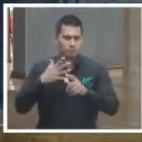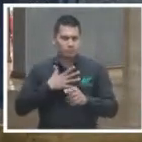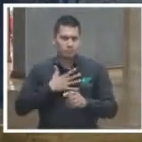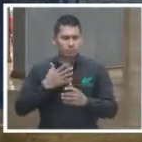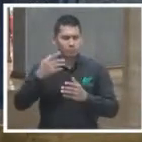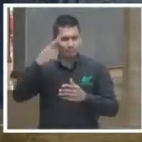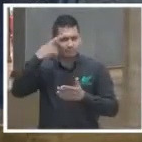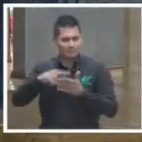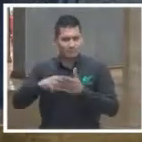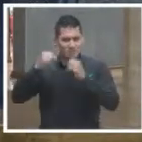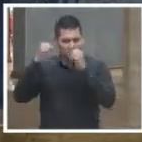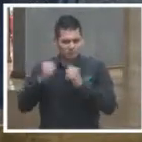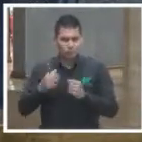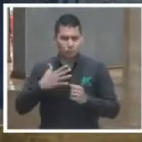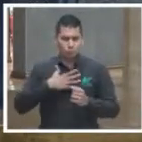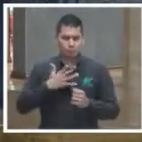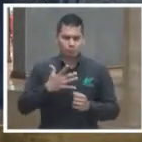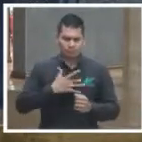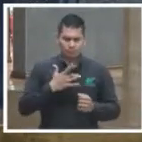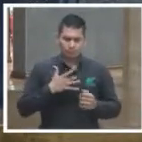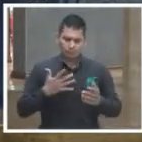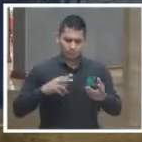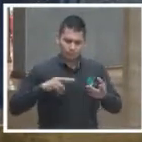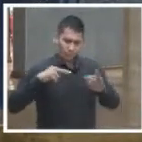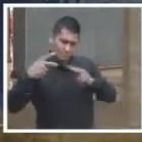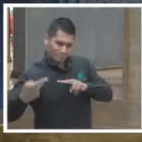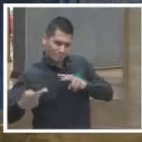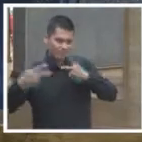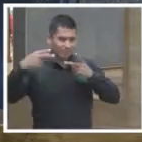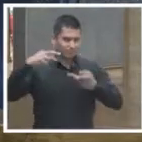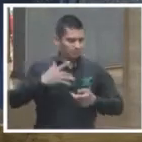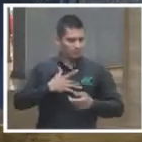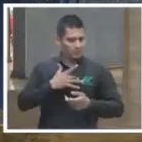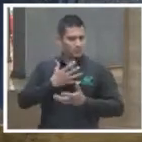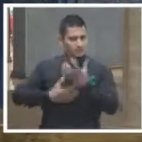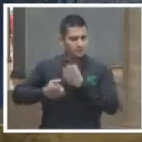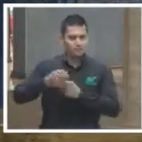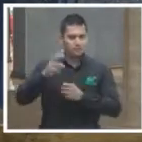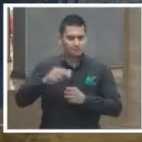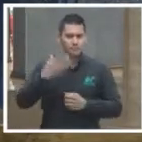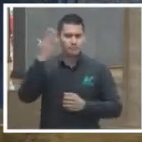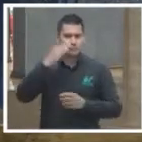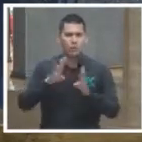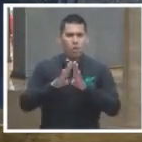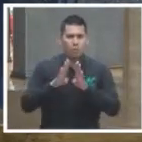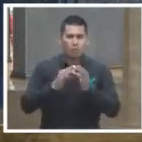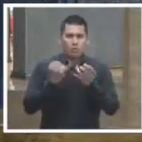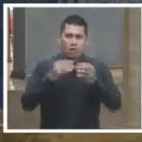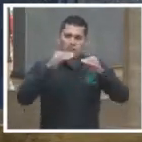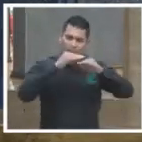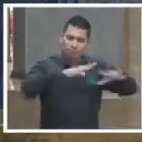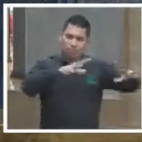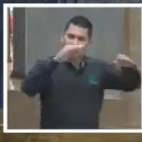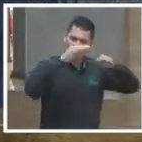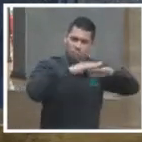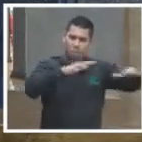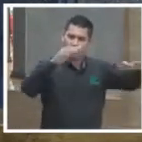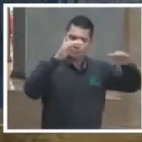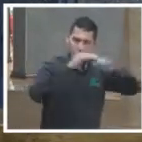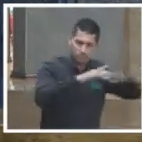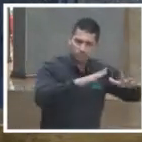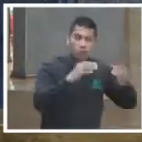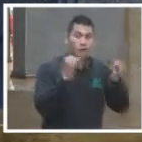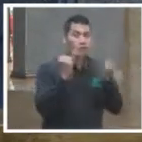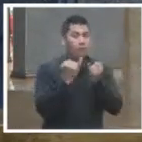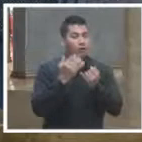de los dos lados de la barra y conozco cómo se maneja desde el lado de los medios y cómo desde el lado, pues,